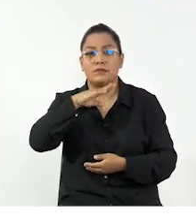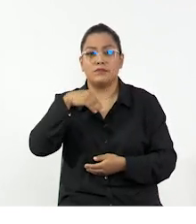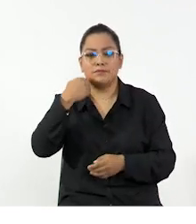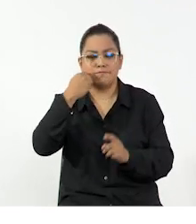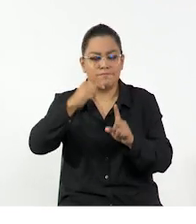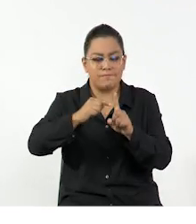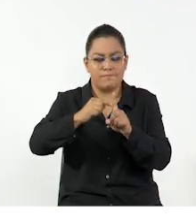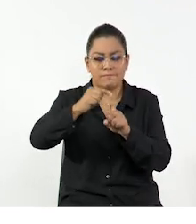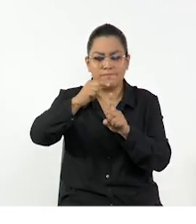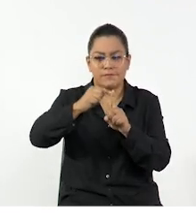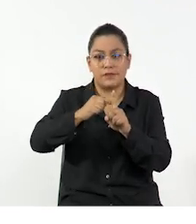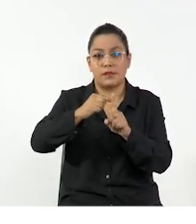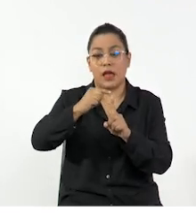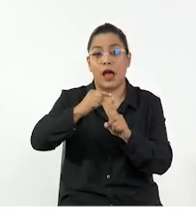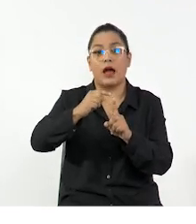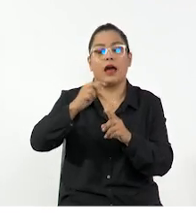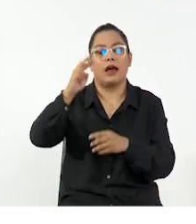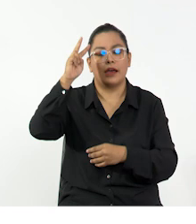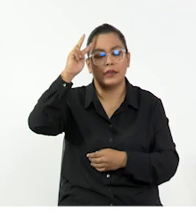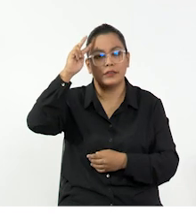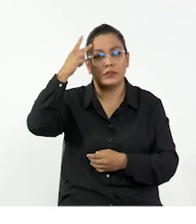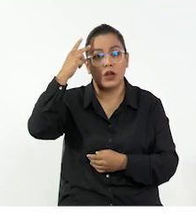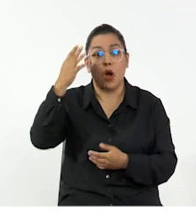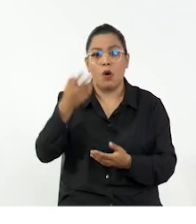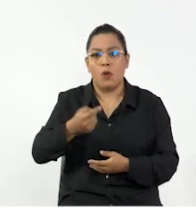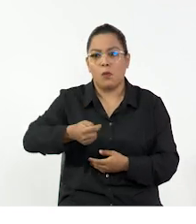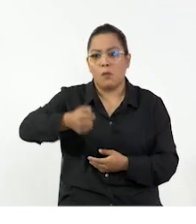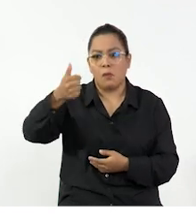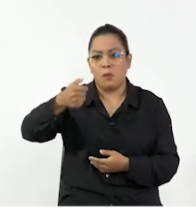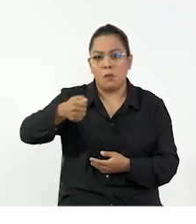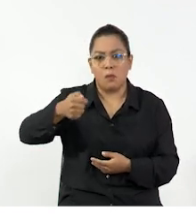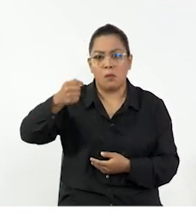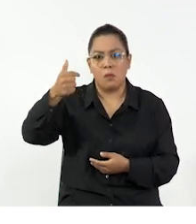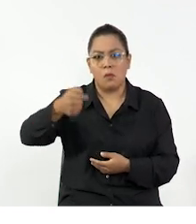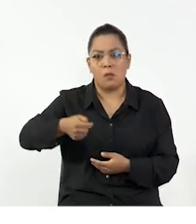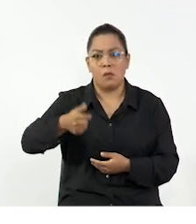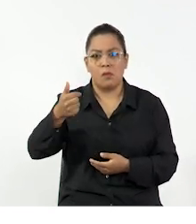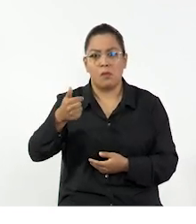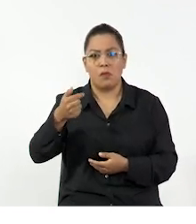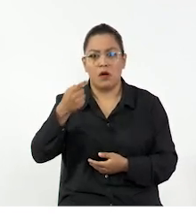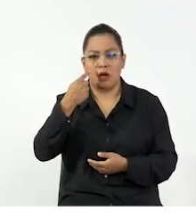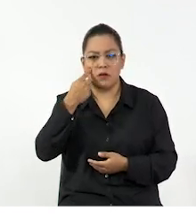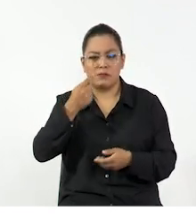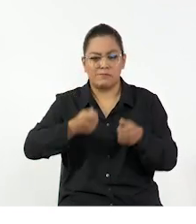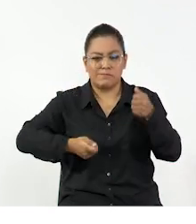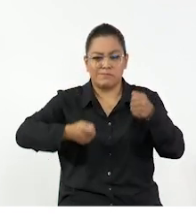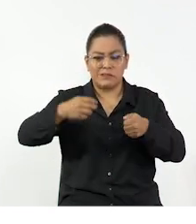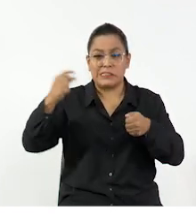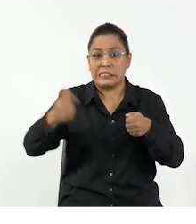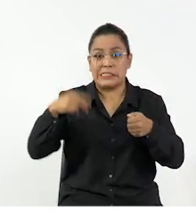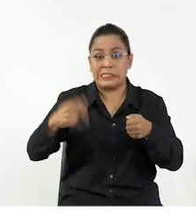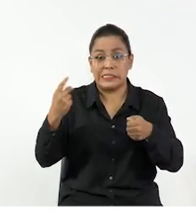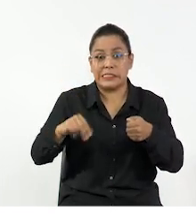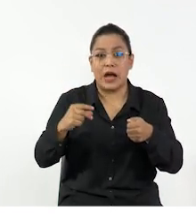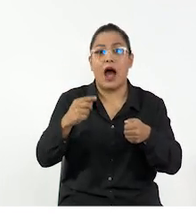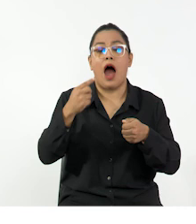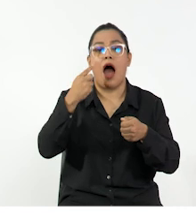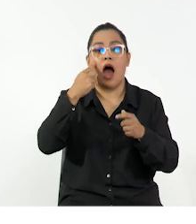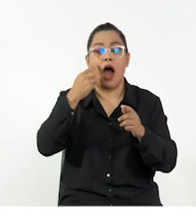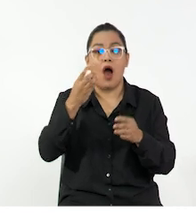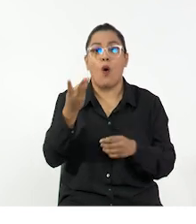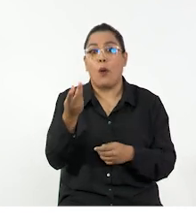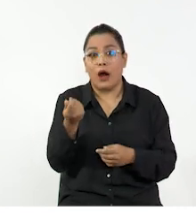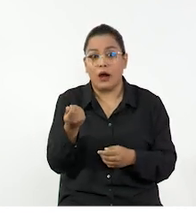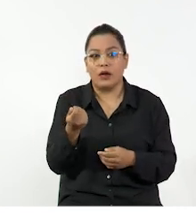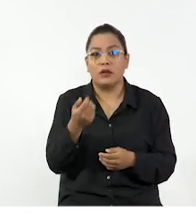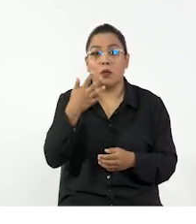nuestros hijos se enferman de fiebre y medimos su temperatura, cuando un policía en la calle nos mide la velocidad o